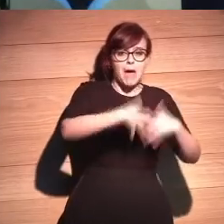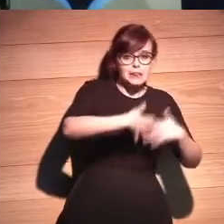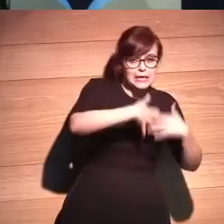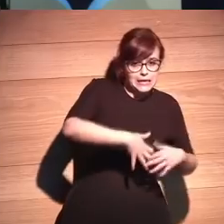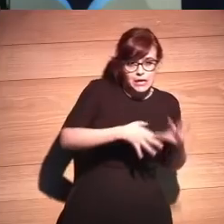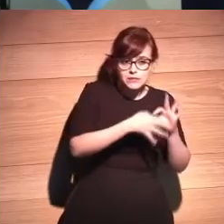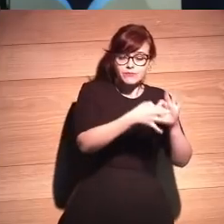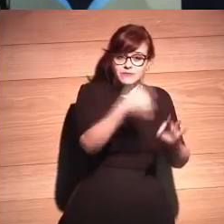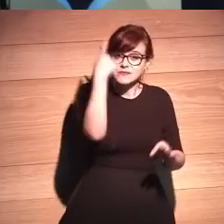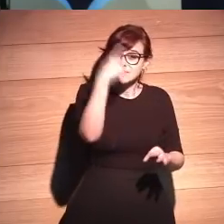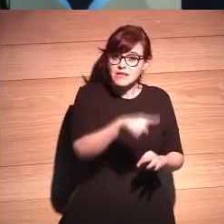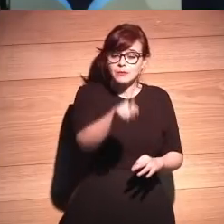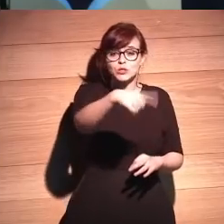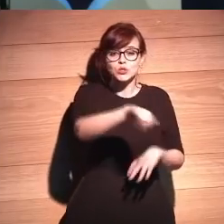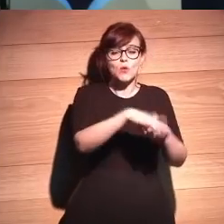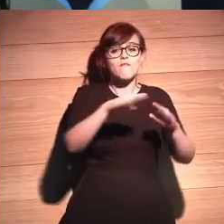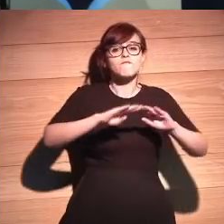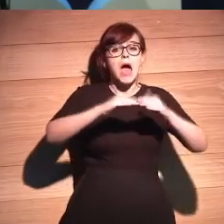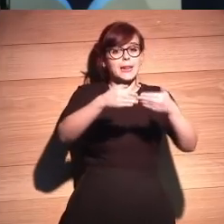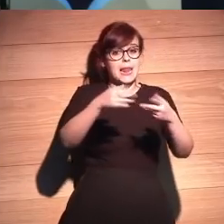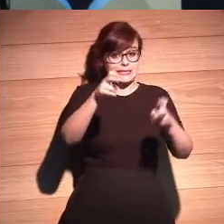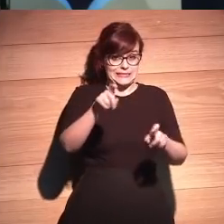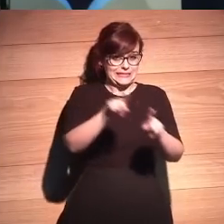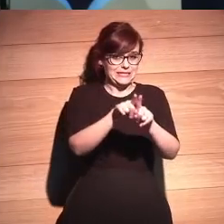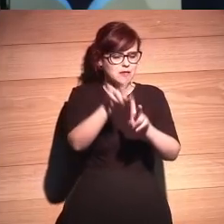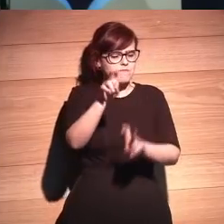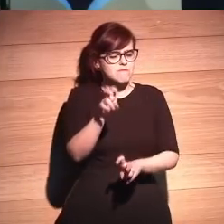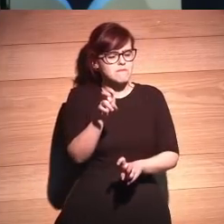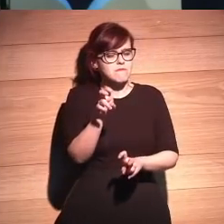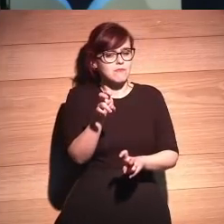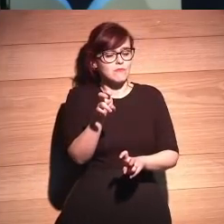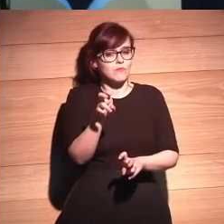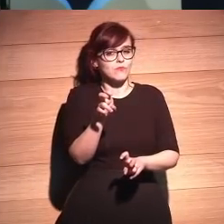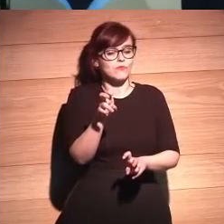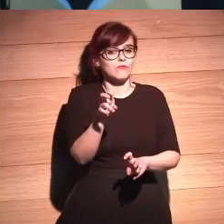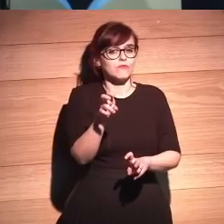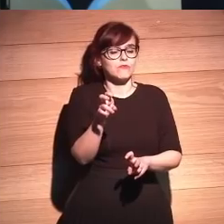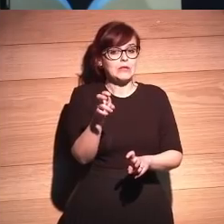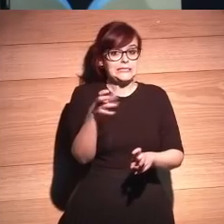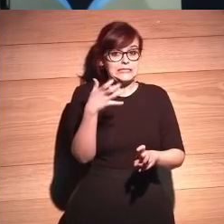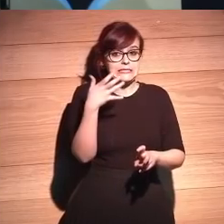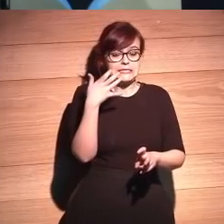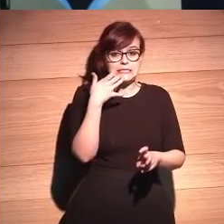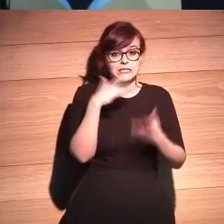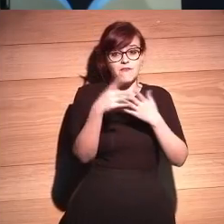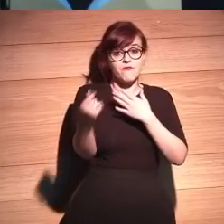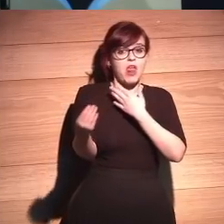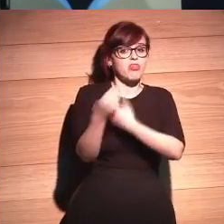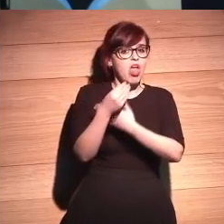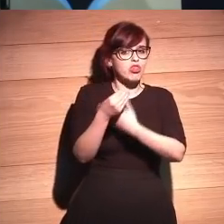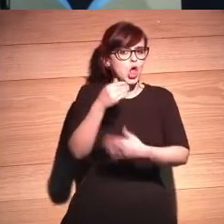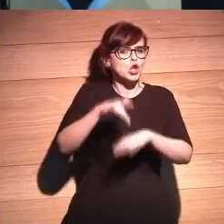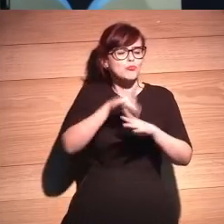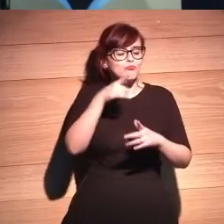probablemente sabes quiénes son las barreras a la hora de poder encontrar financiaciones